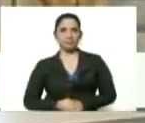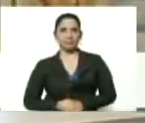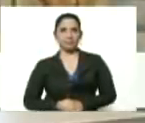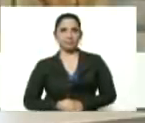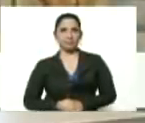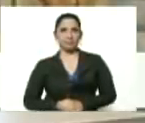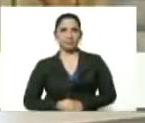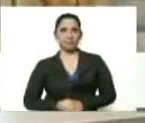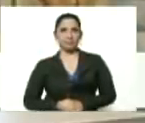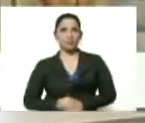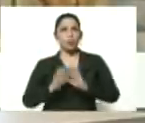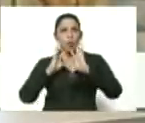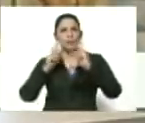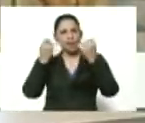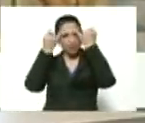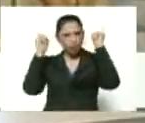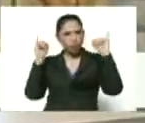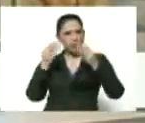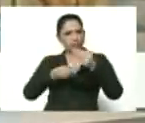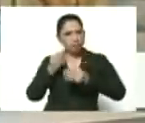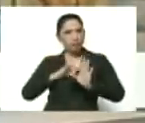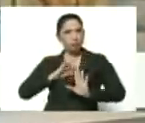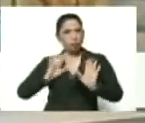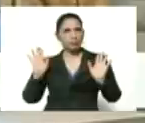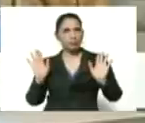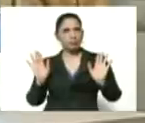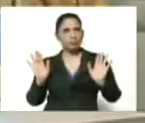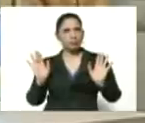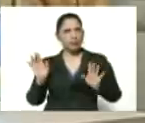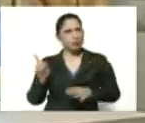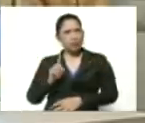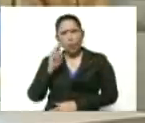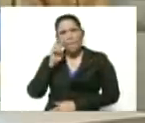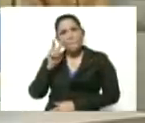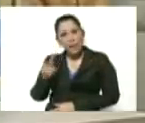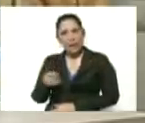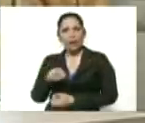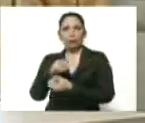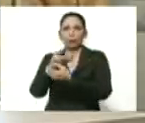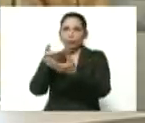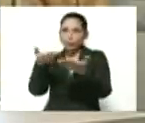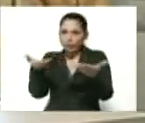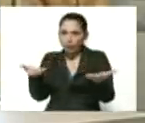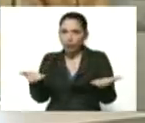Un comentario inocente que voy a hacer. ¿No se dan cuenta ustedes